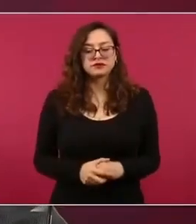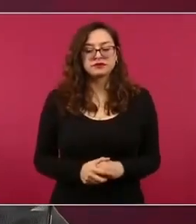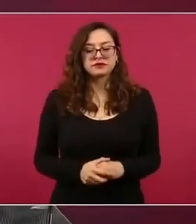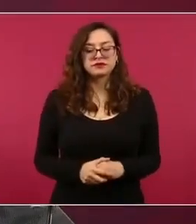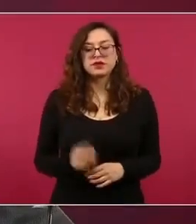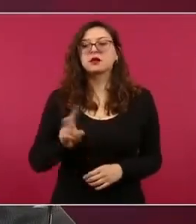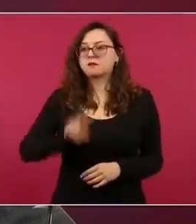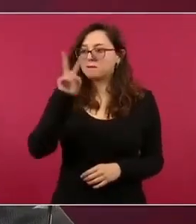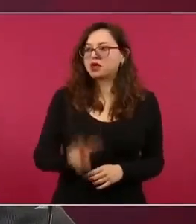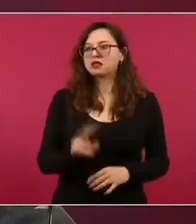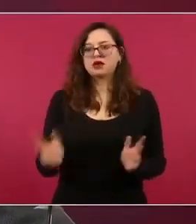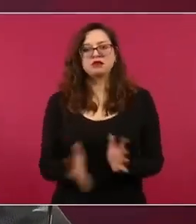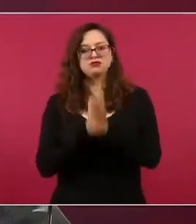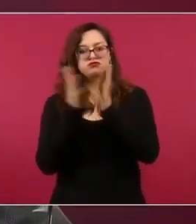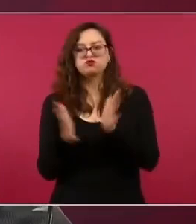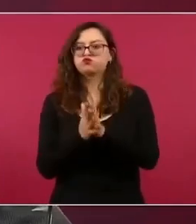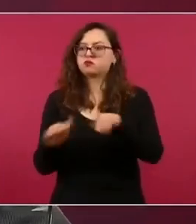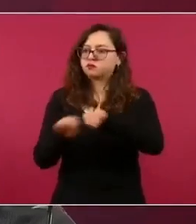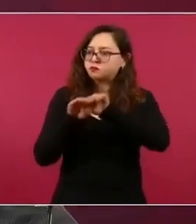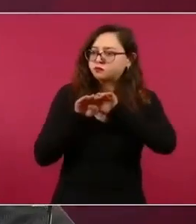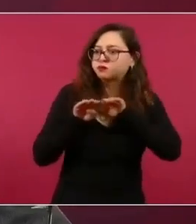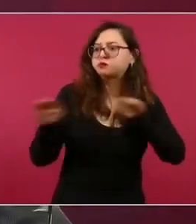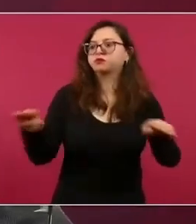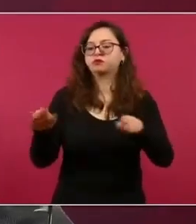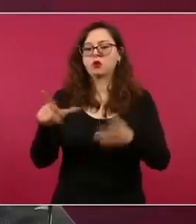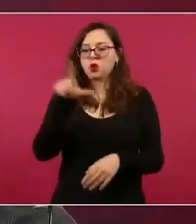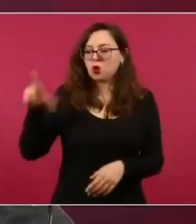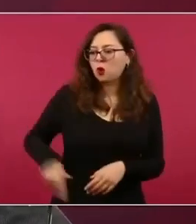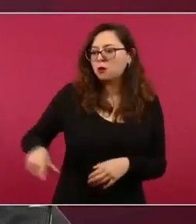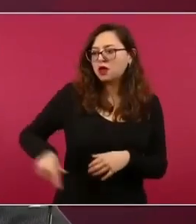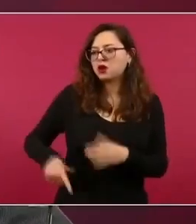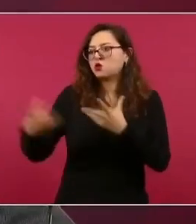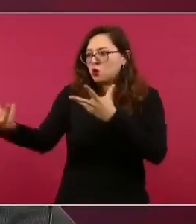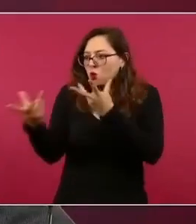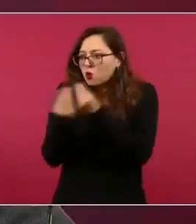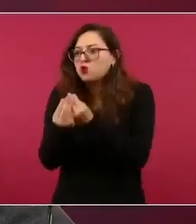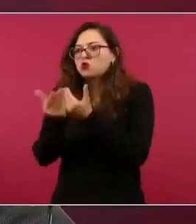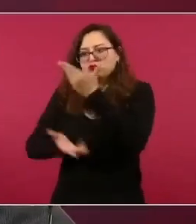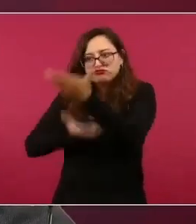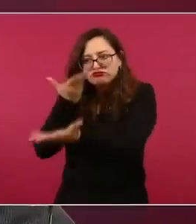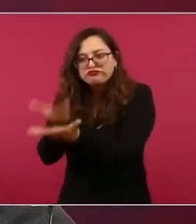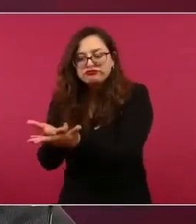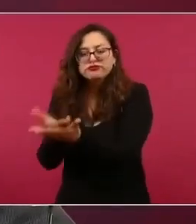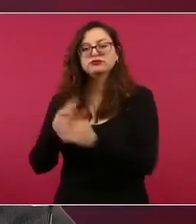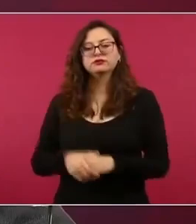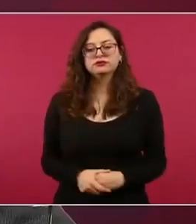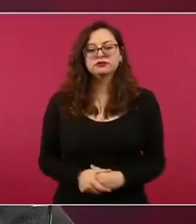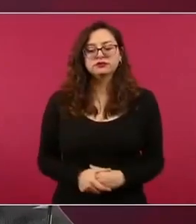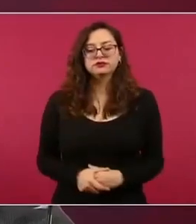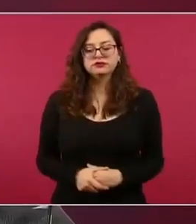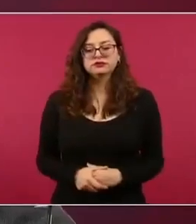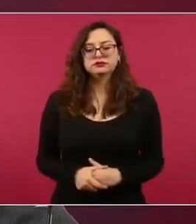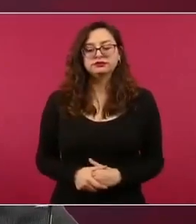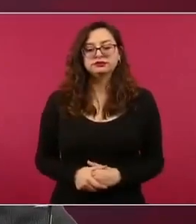democracia, un gobierno del pueblo para el pueblo, con el pueblo, que